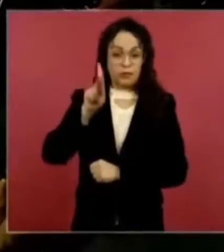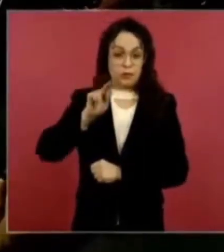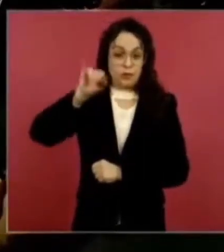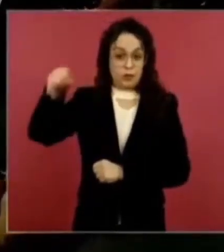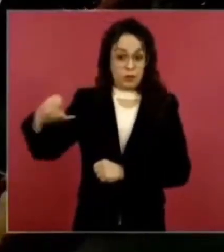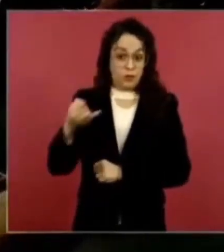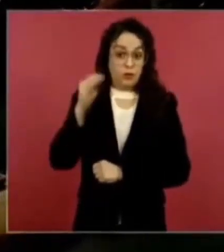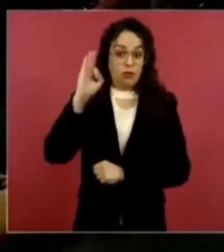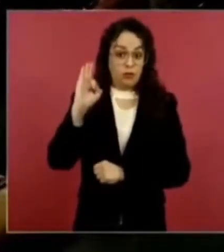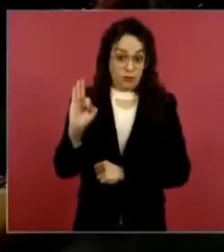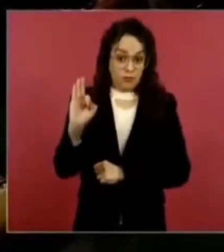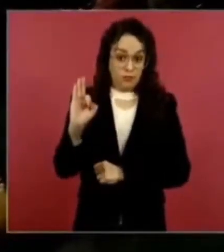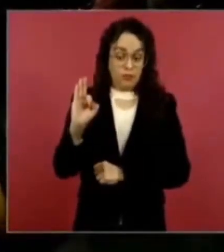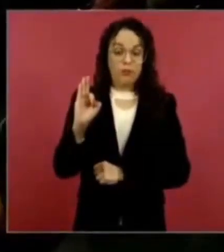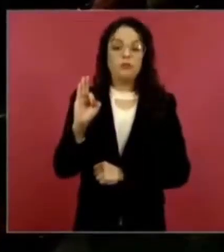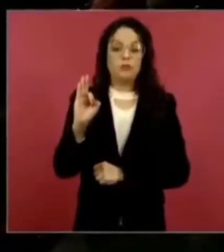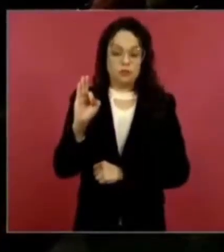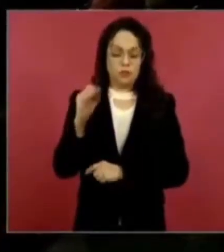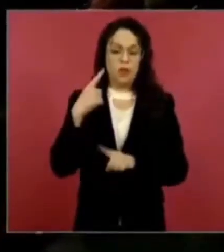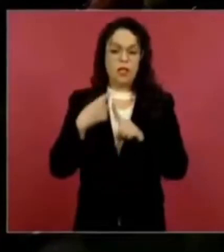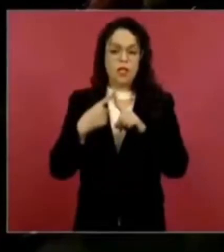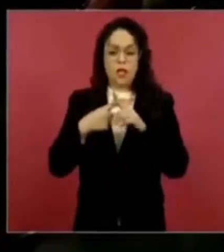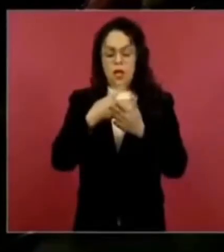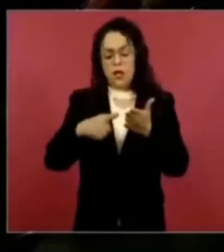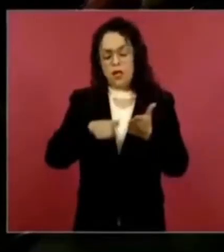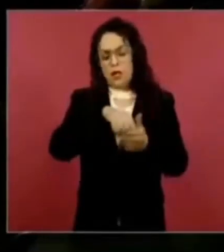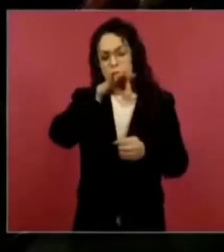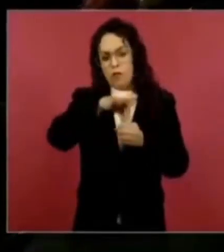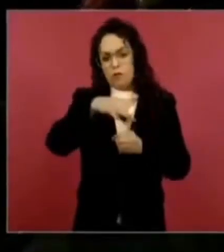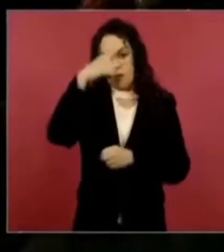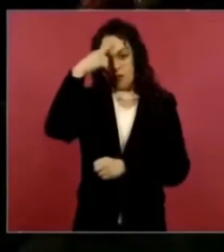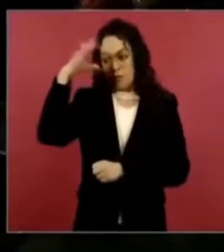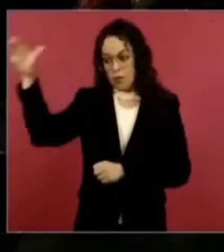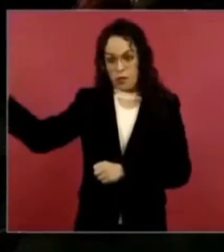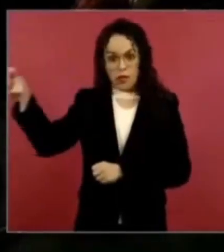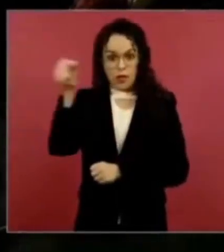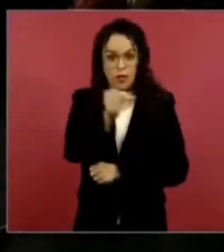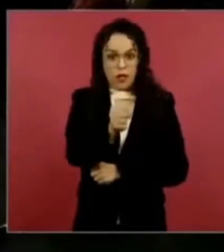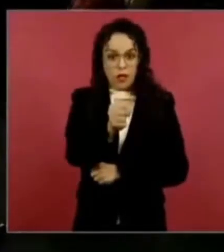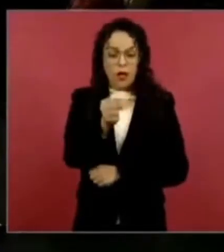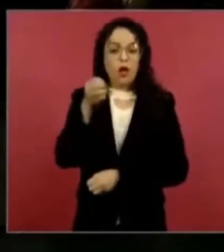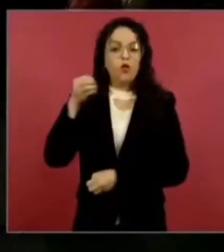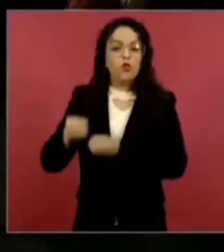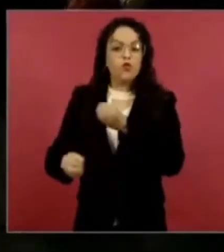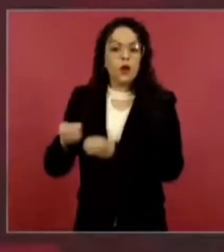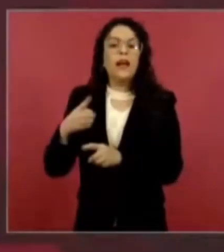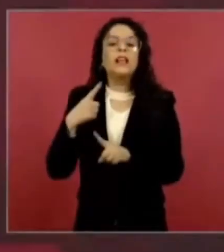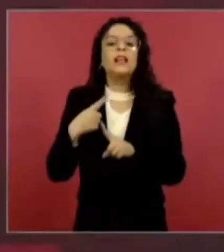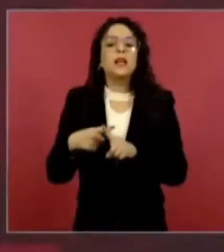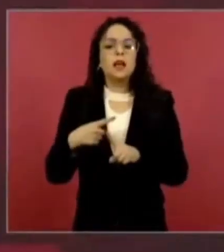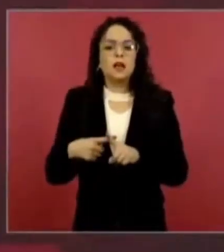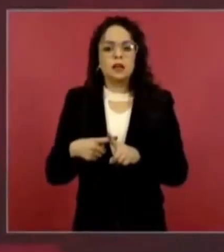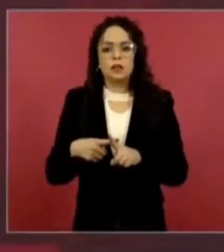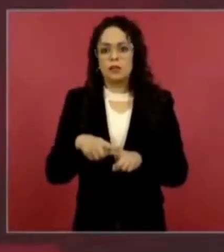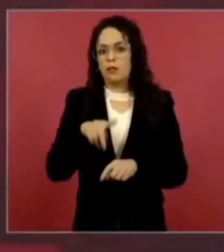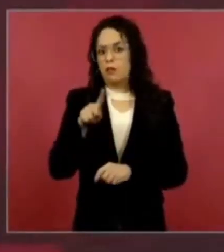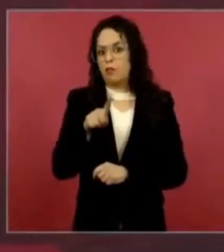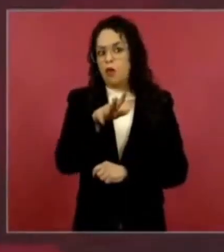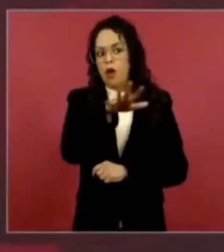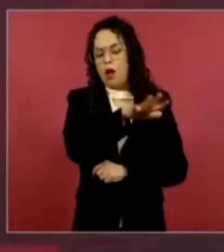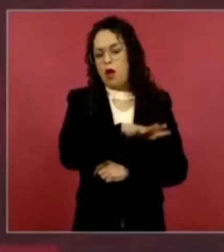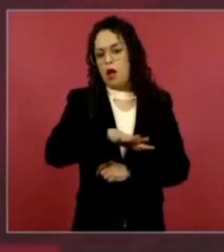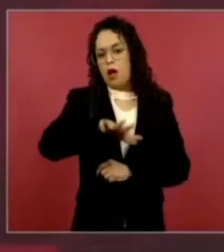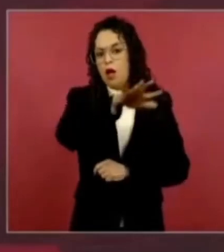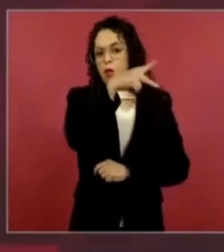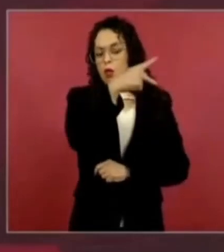Que el pueblo elija a los jueces, que el pueblo elija